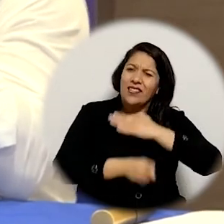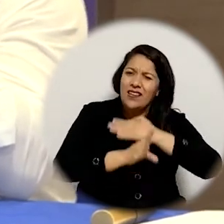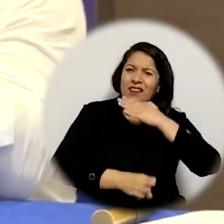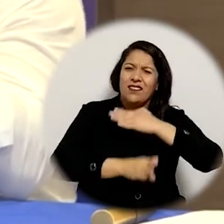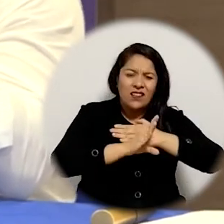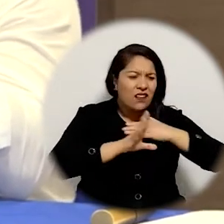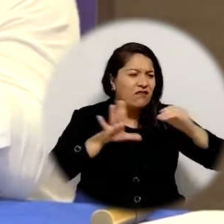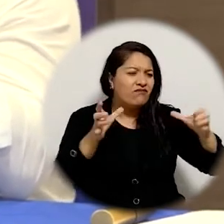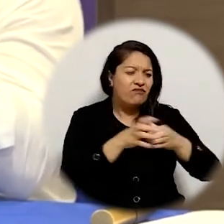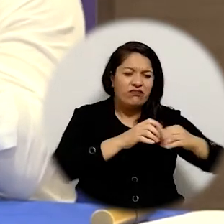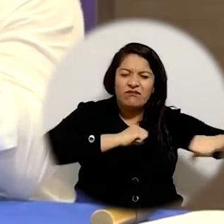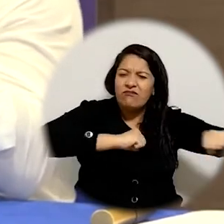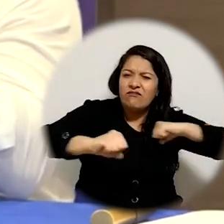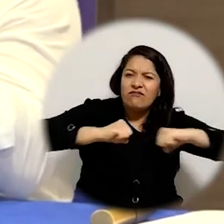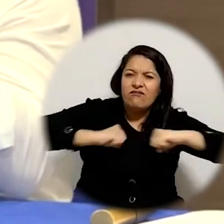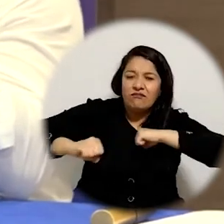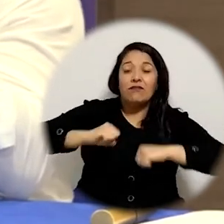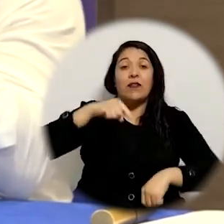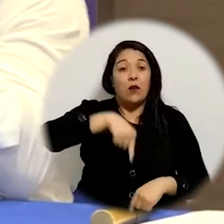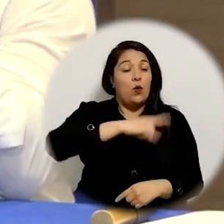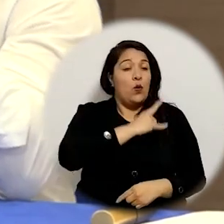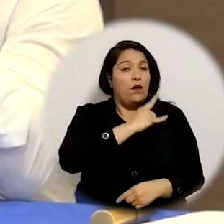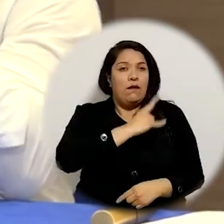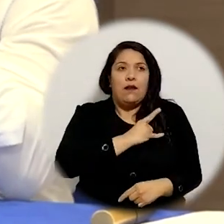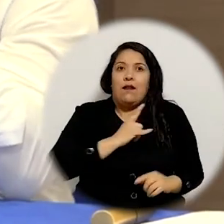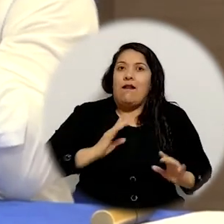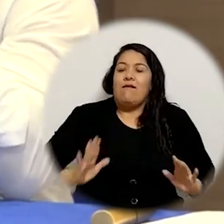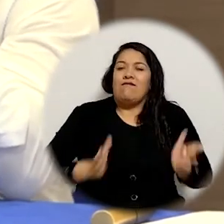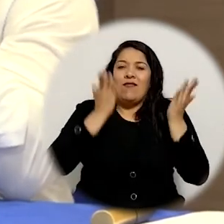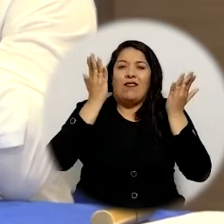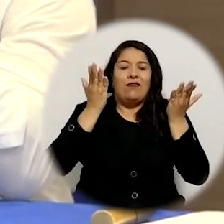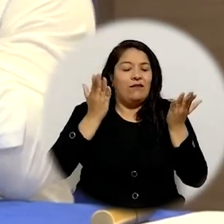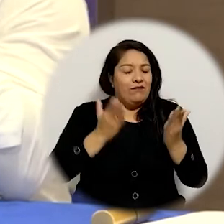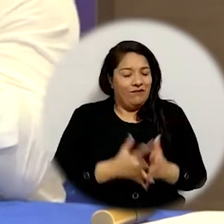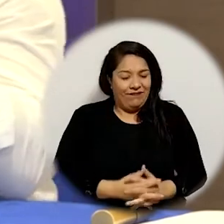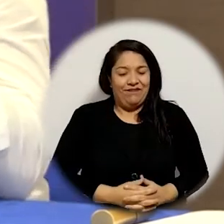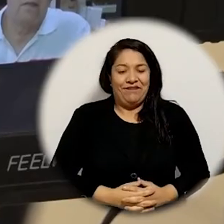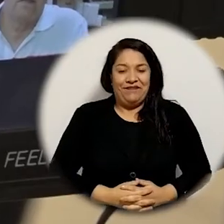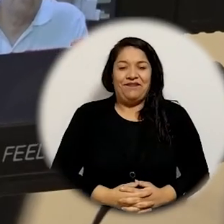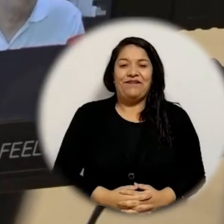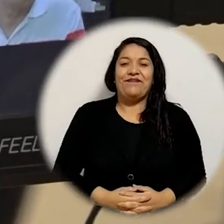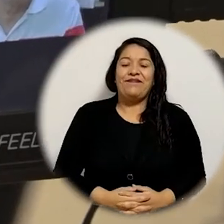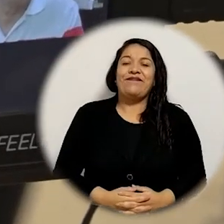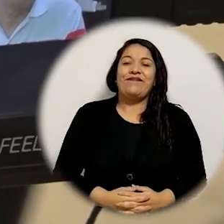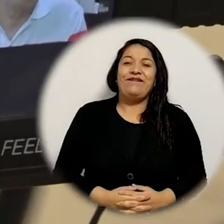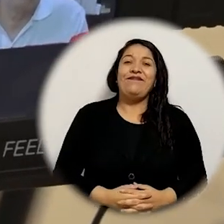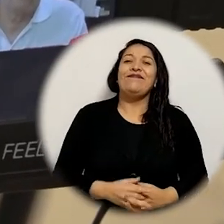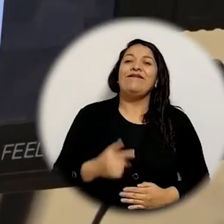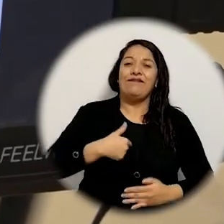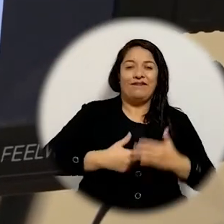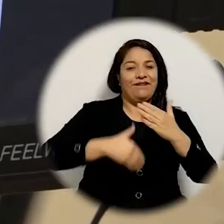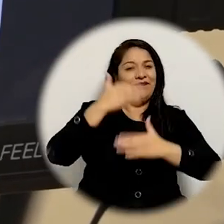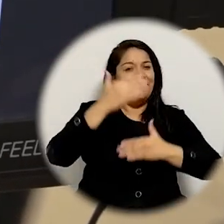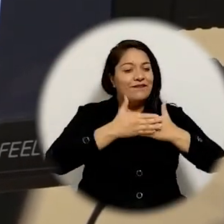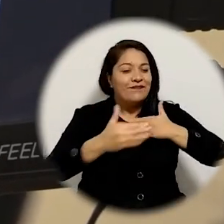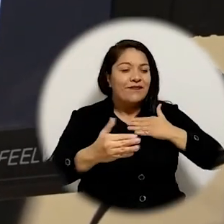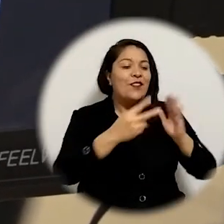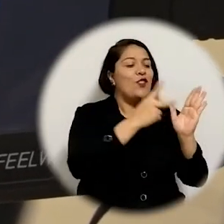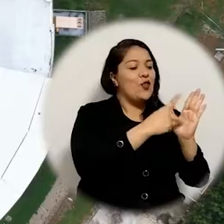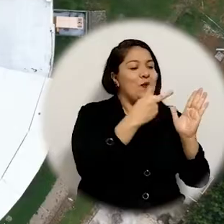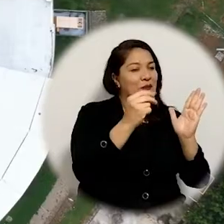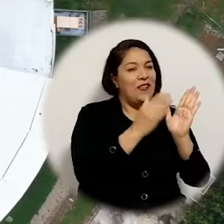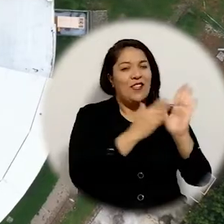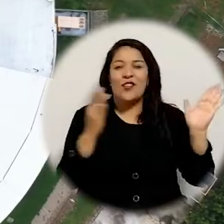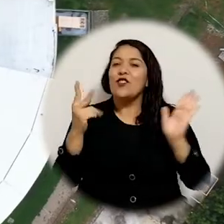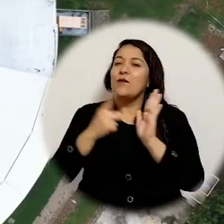posible con todo nuestro equipo de trabajo para que esta universidad nos siga llenando de satisfacciones Acto con el que se pone en marcha el plan de gobierno